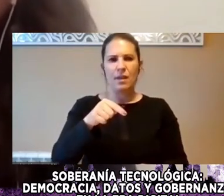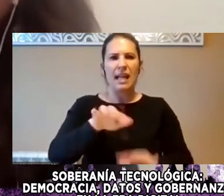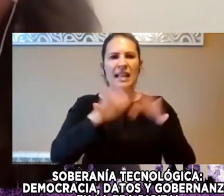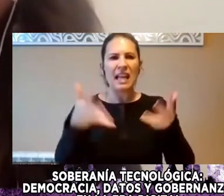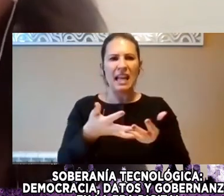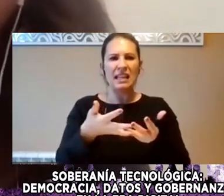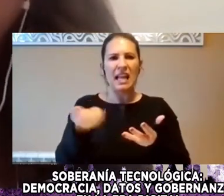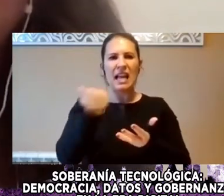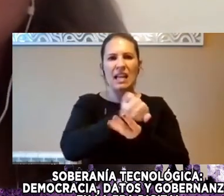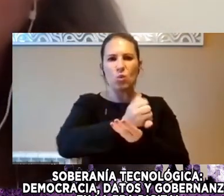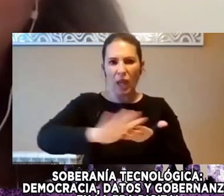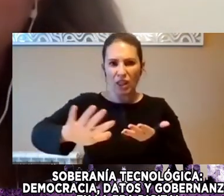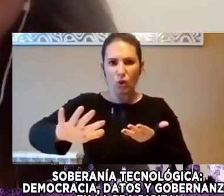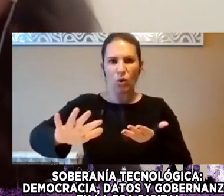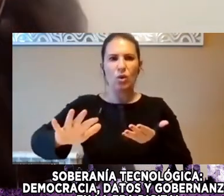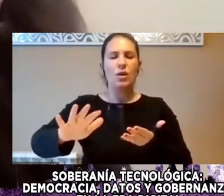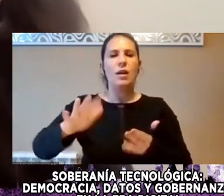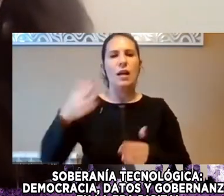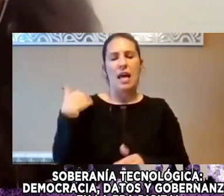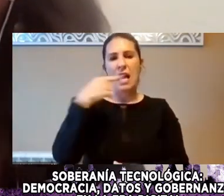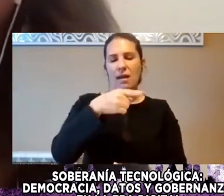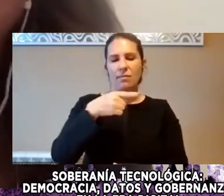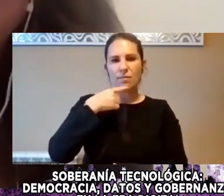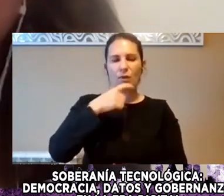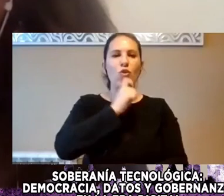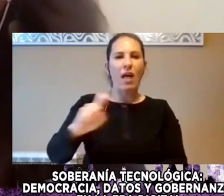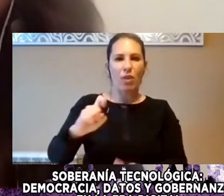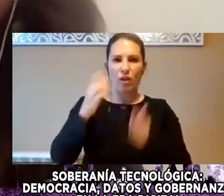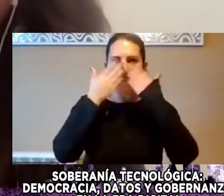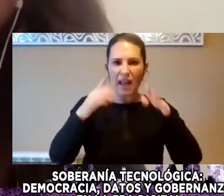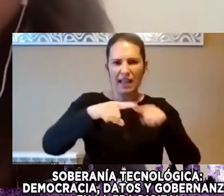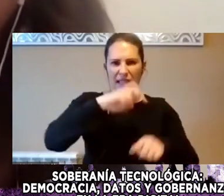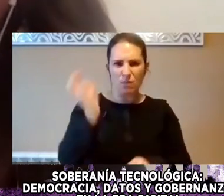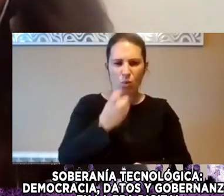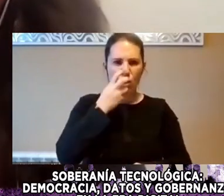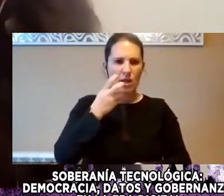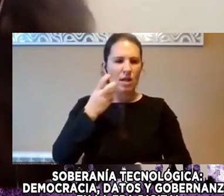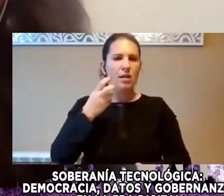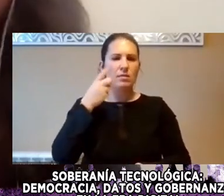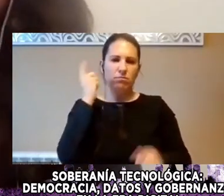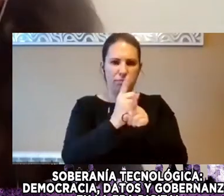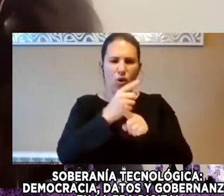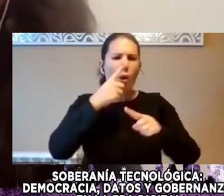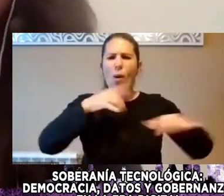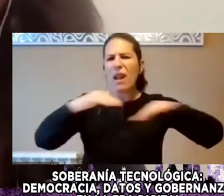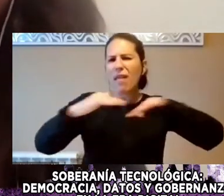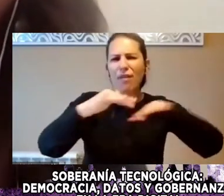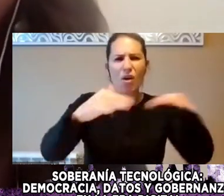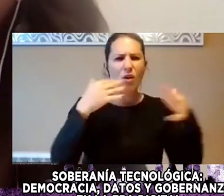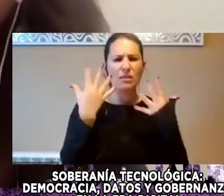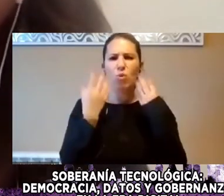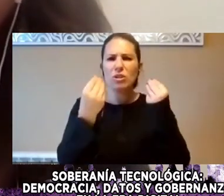Gratuito A Mark Zuckerberg Que Que Estaban Ofreciendo Todo El País Y Hubo Movilizaciones Y Hubo Muchísima